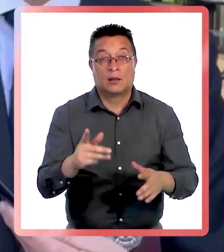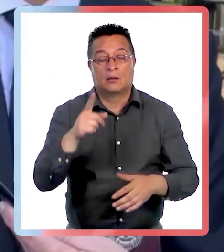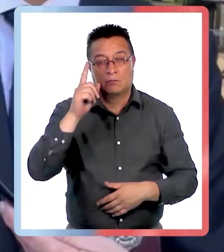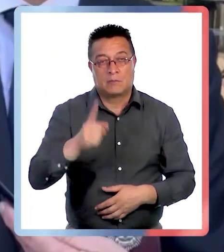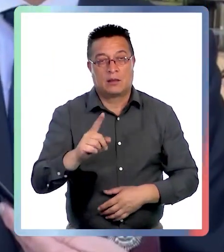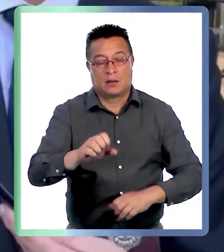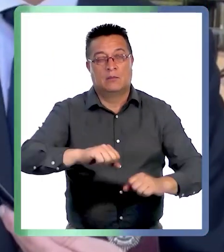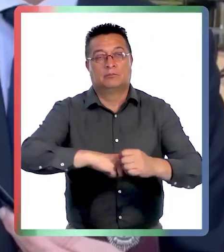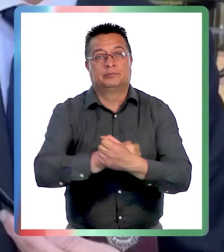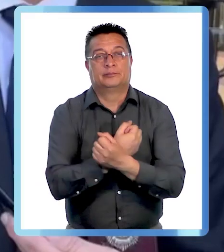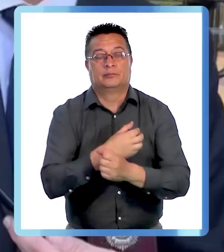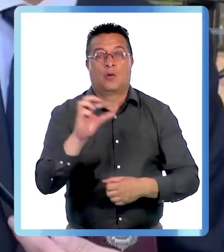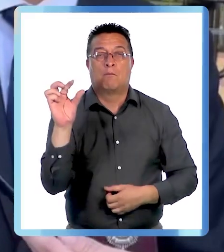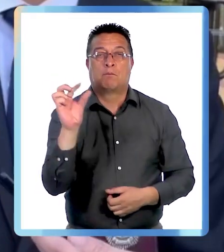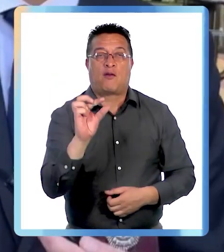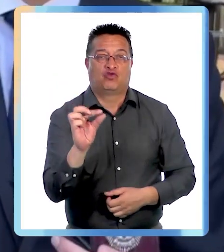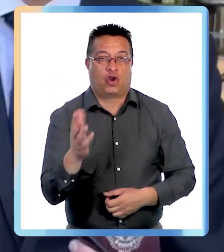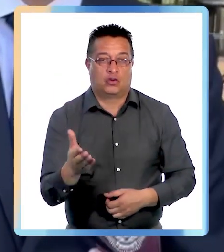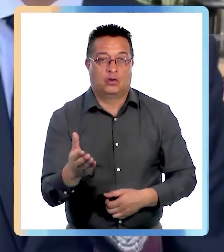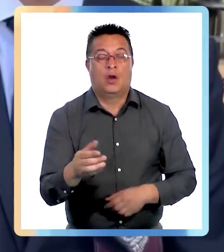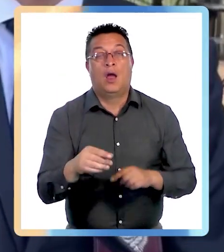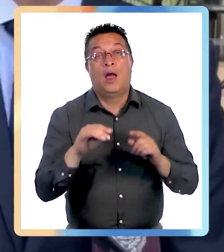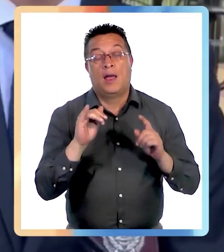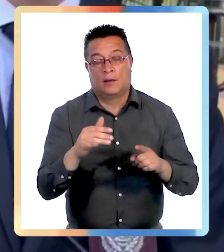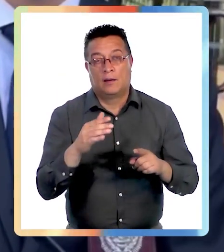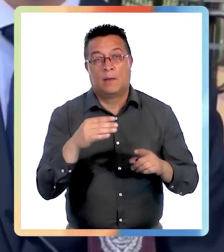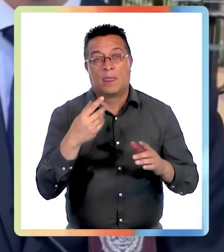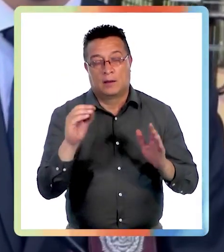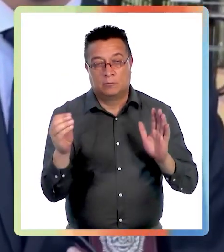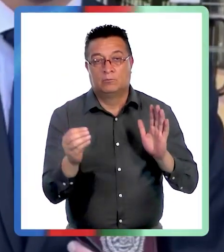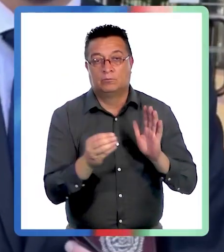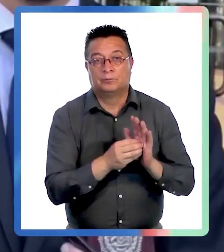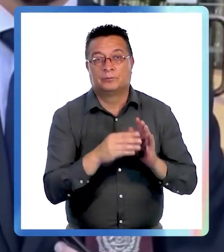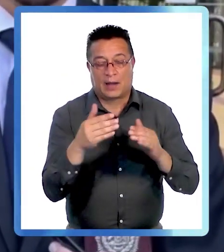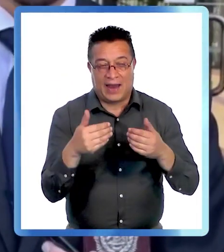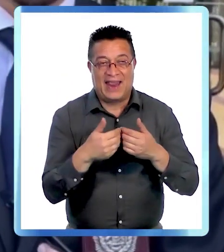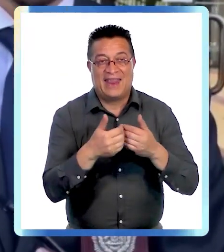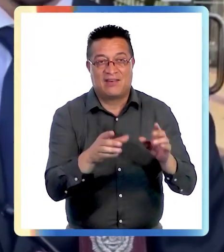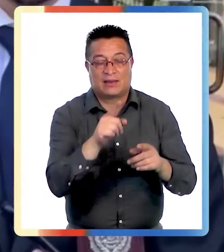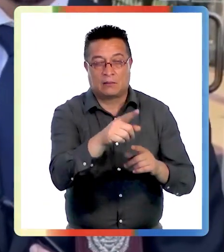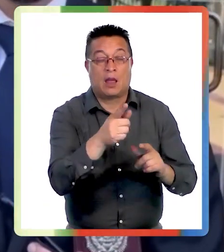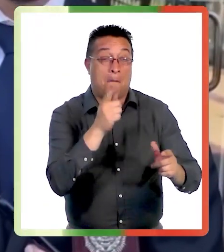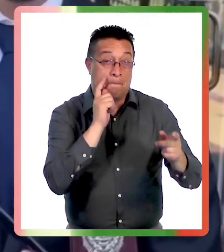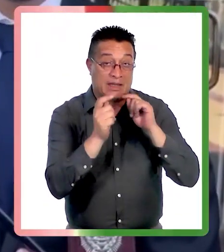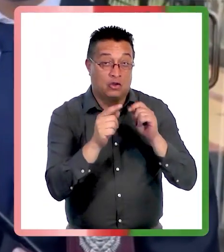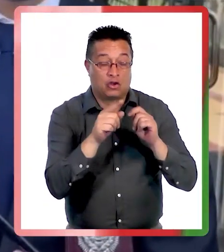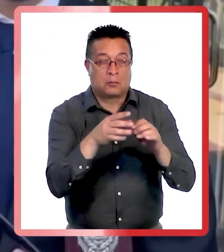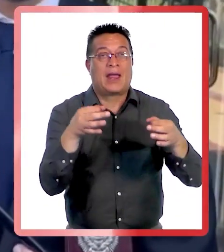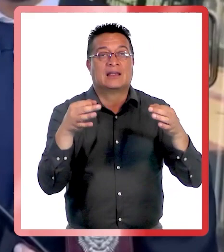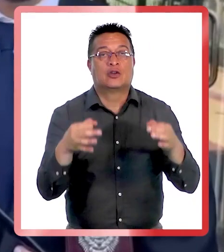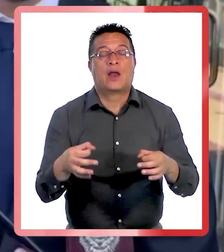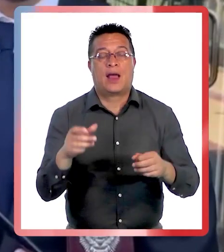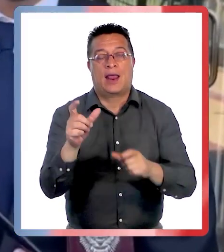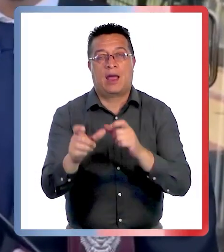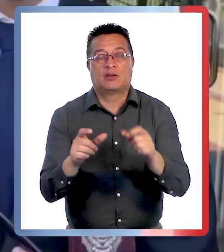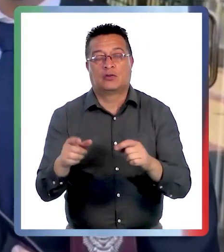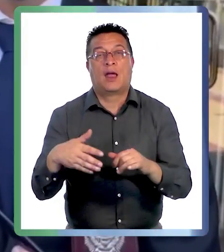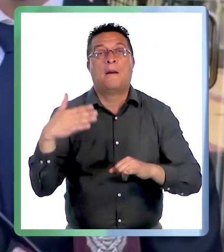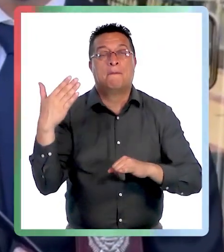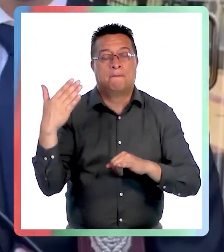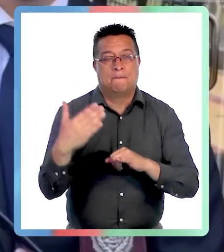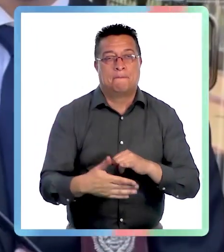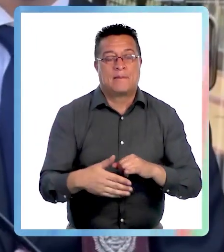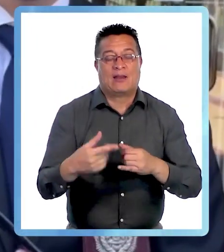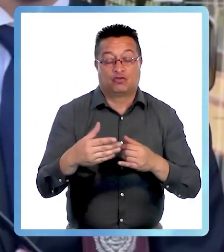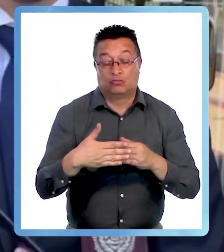Se decretó la medida cautelar de prisión preventiva. El tribunal estimó que la libertad del imputado era peligrosa para la seguridad de la sociedad. El